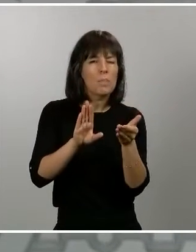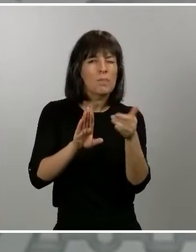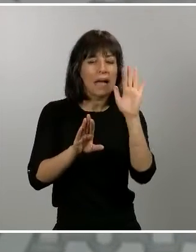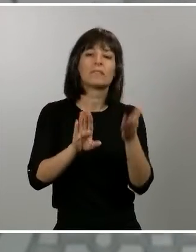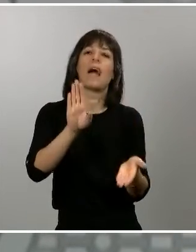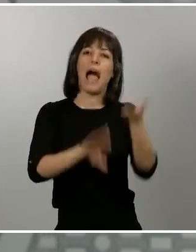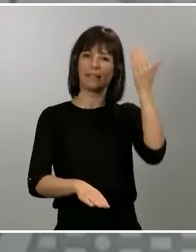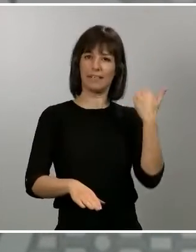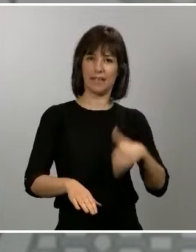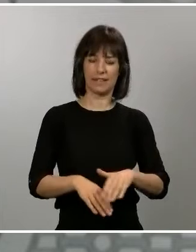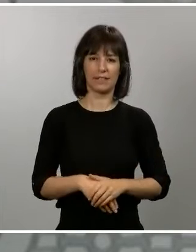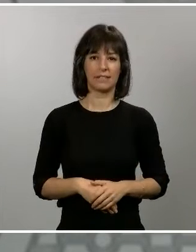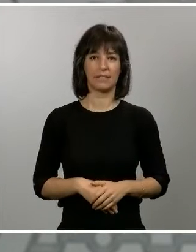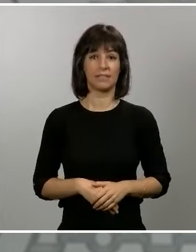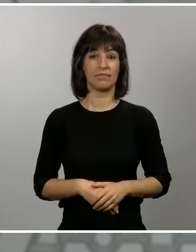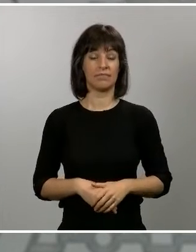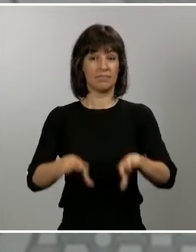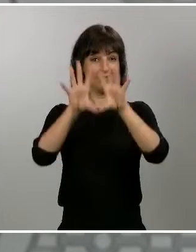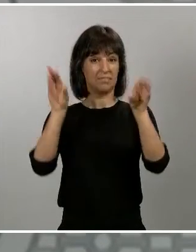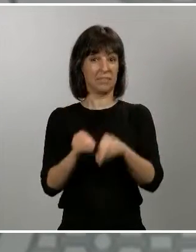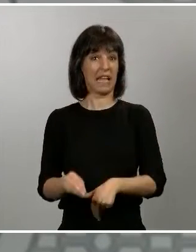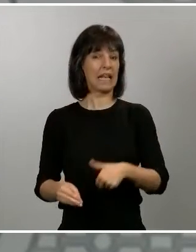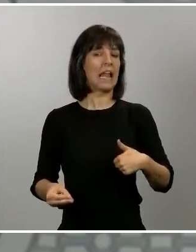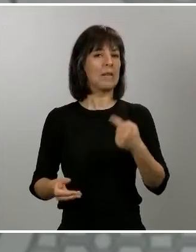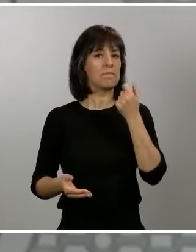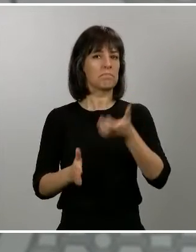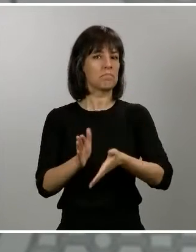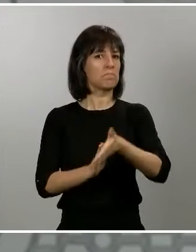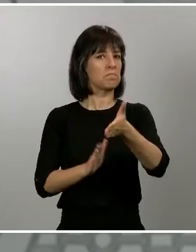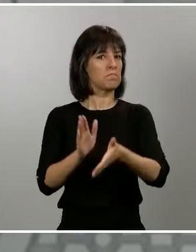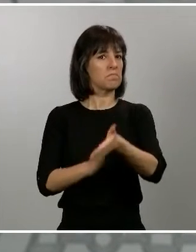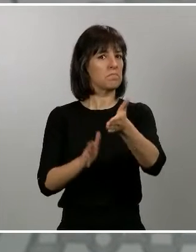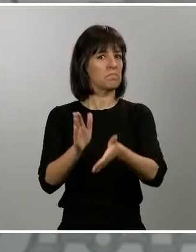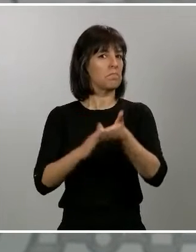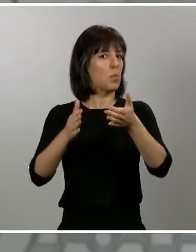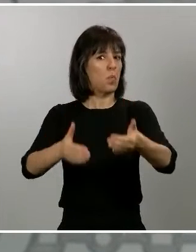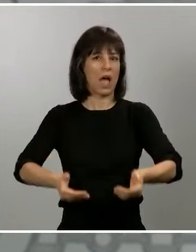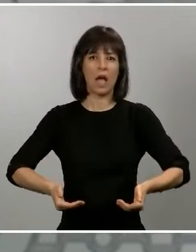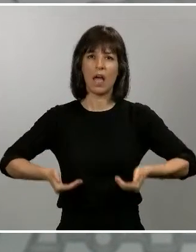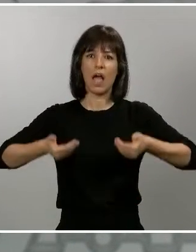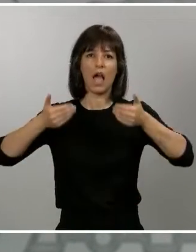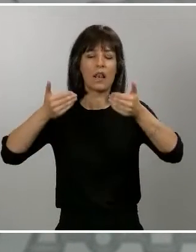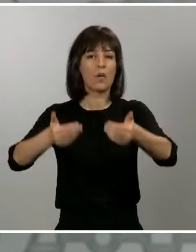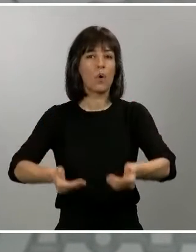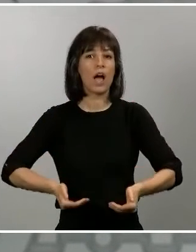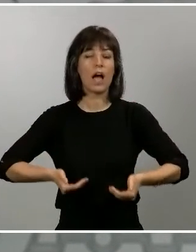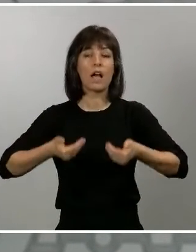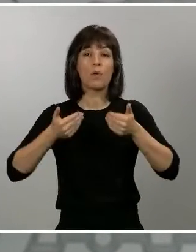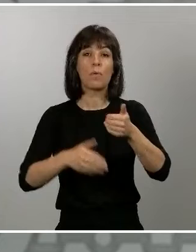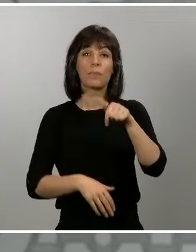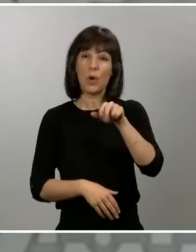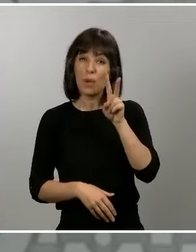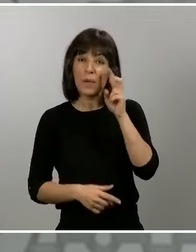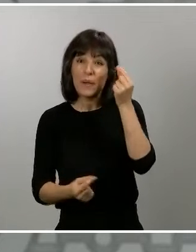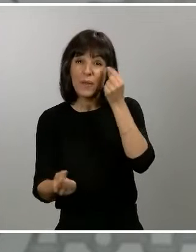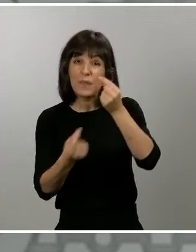decir que la tendencia se mantiene. Es verdad que en el día de hoy, si ven los datos, tenemos un ligero aumento en los casos